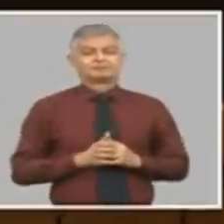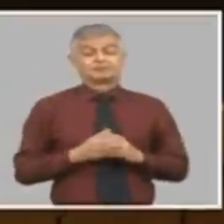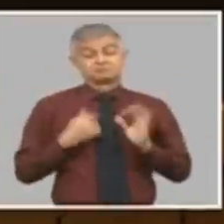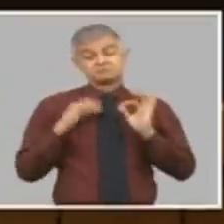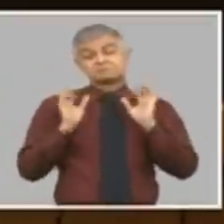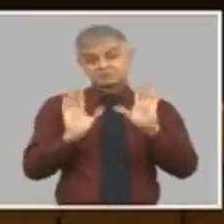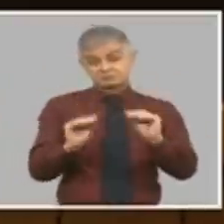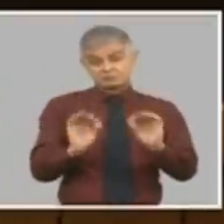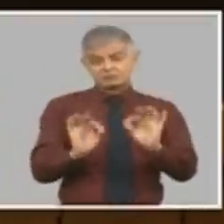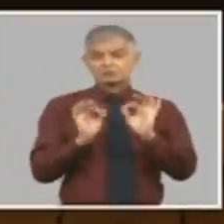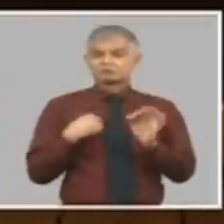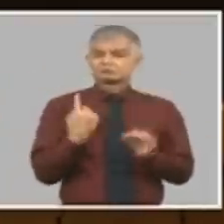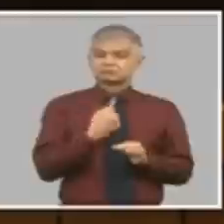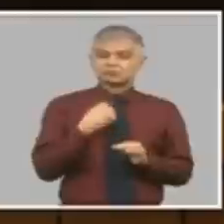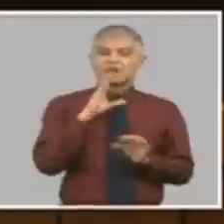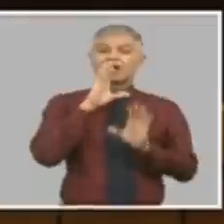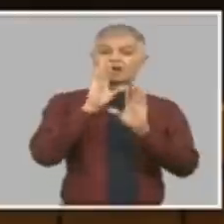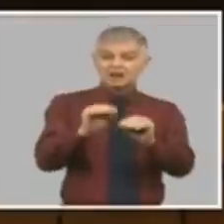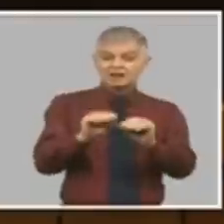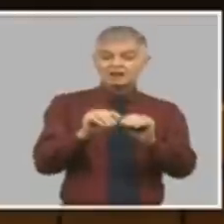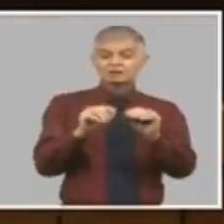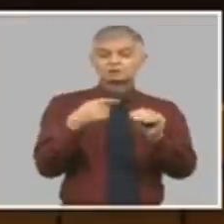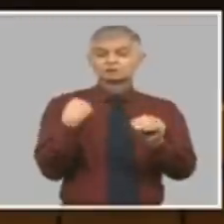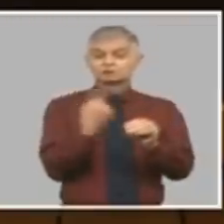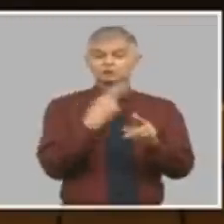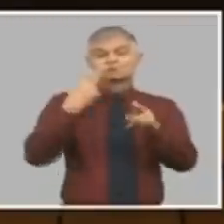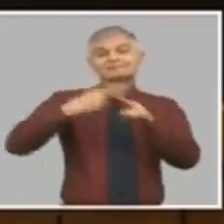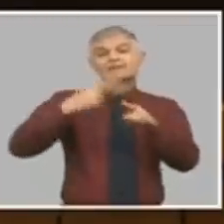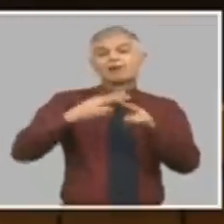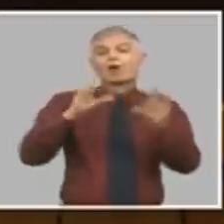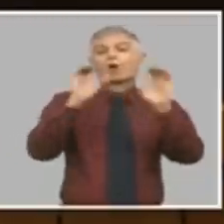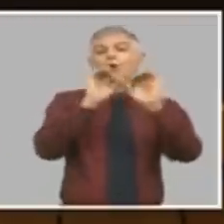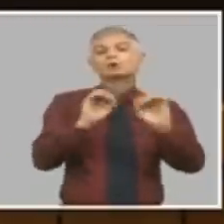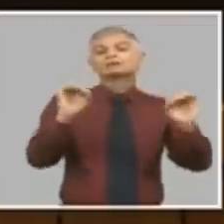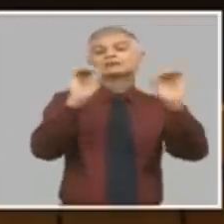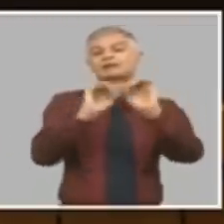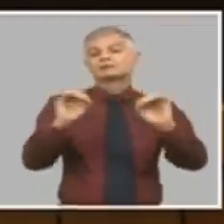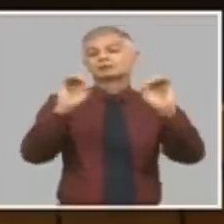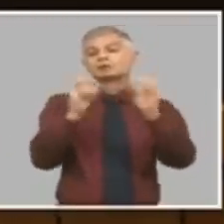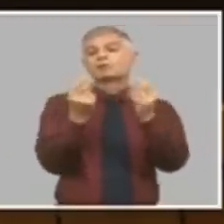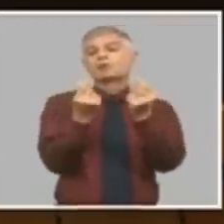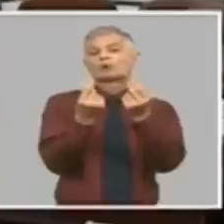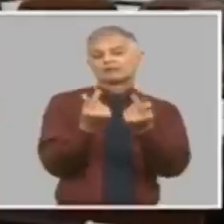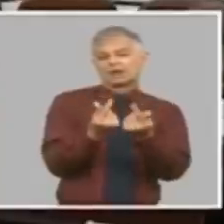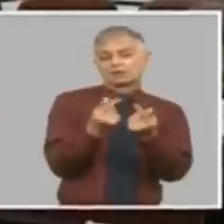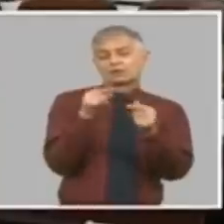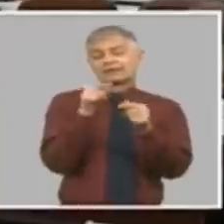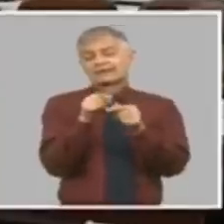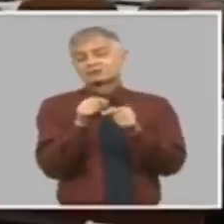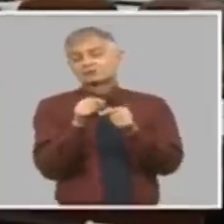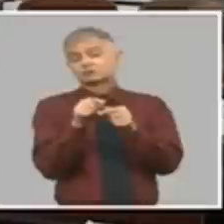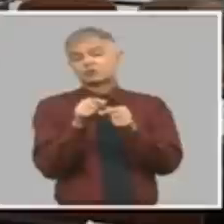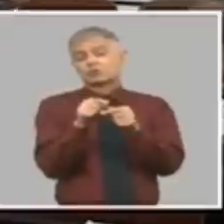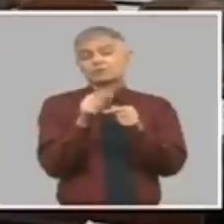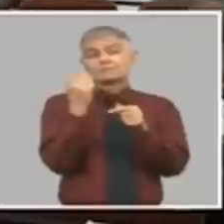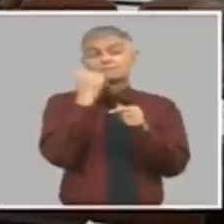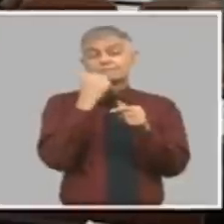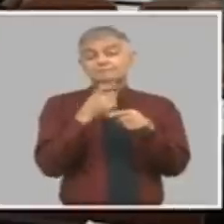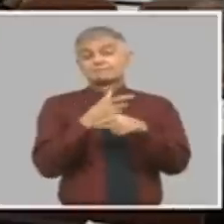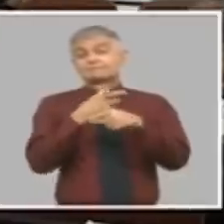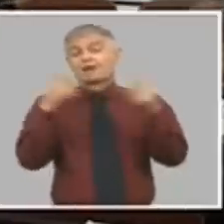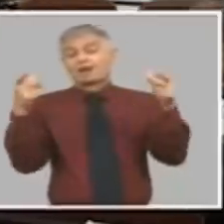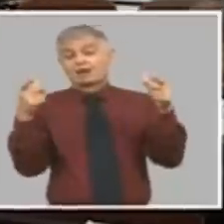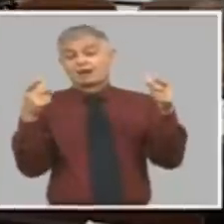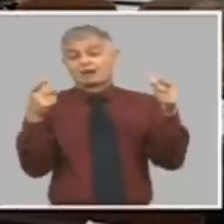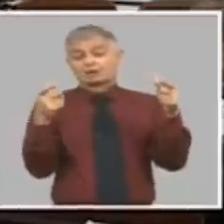que lo que le hemos llamado ordenamiento monetario es más grande que quitar una moneda y unificar